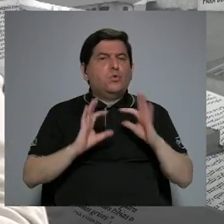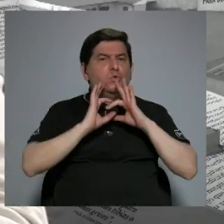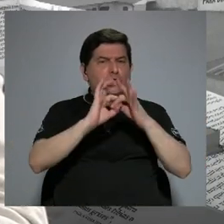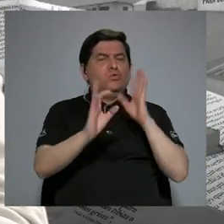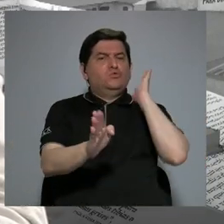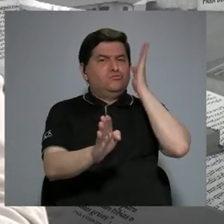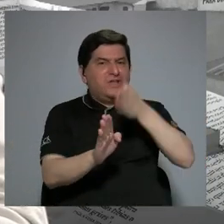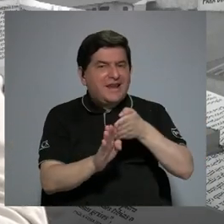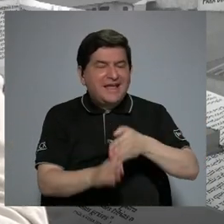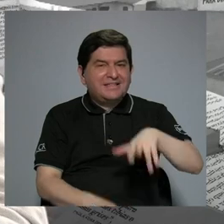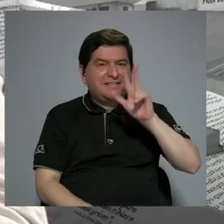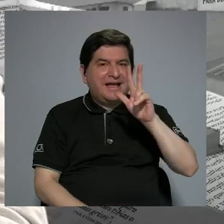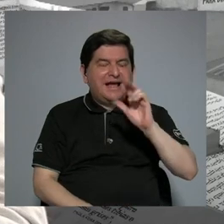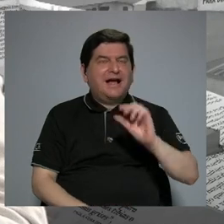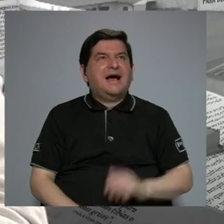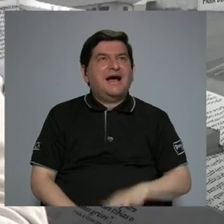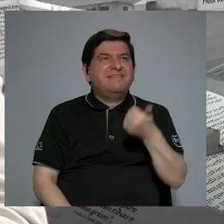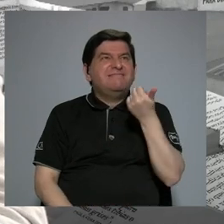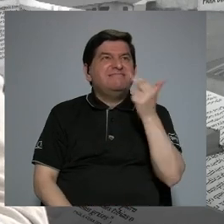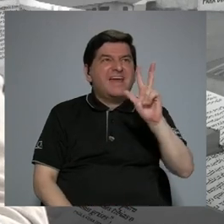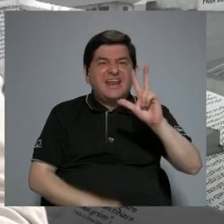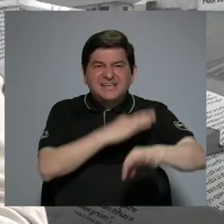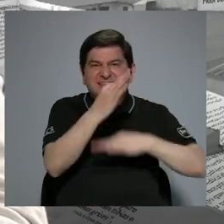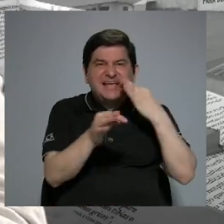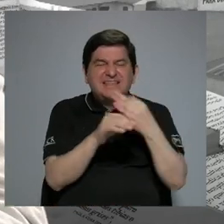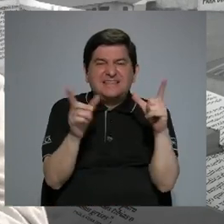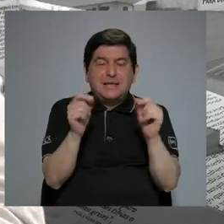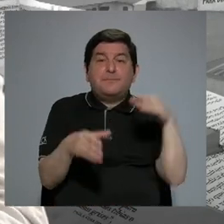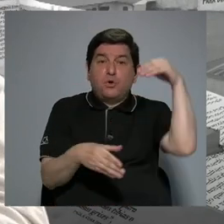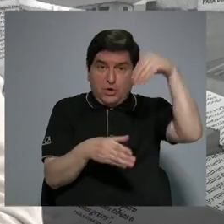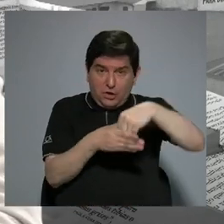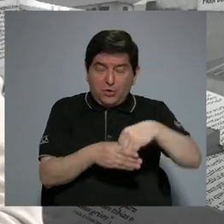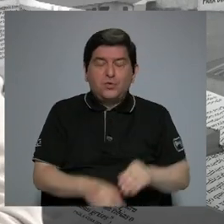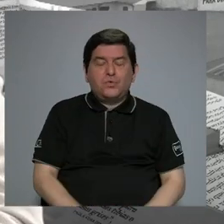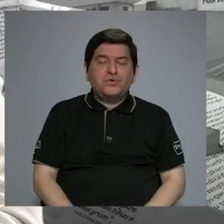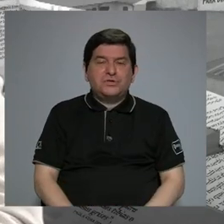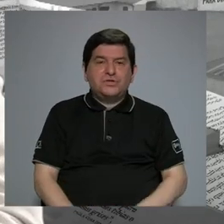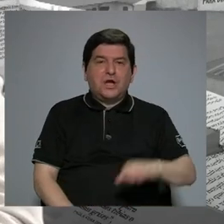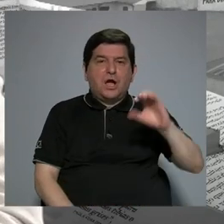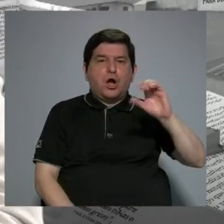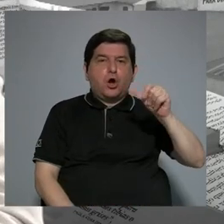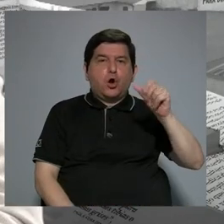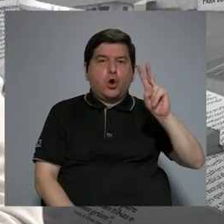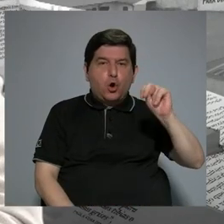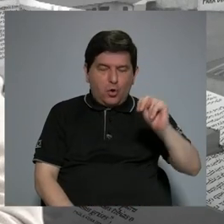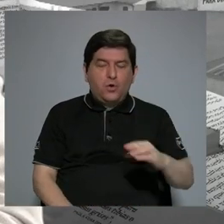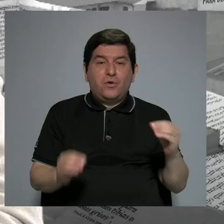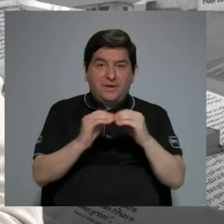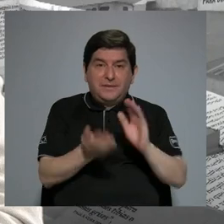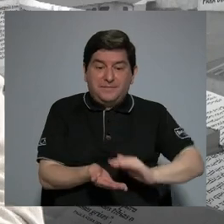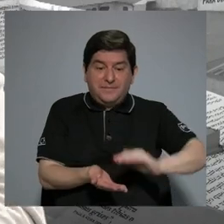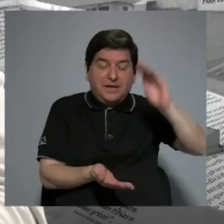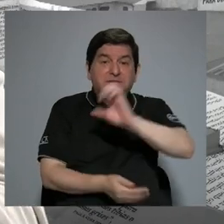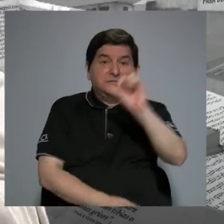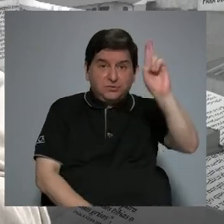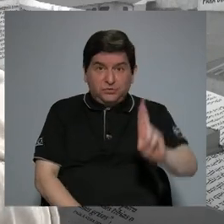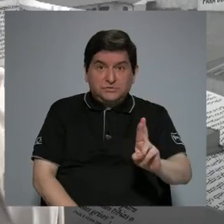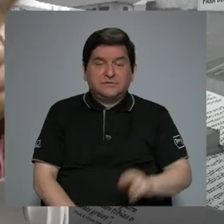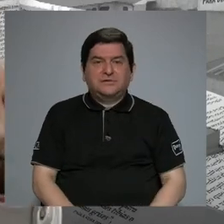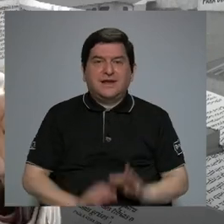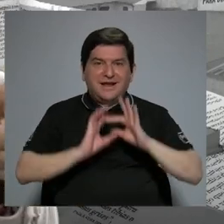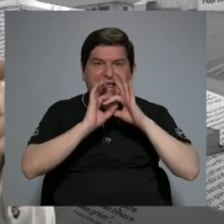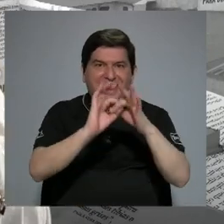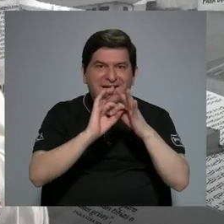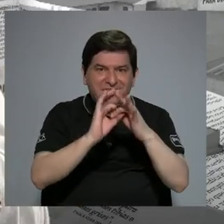asociados con al menos 13 tipos de cáncer diferentes, incluyendo cáncer colorectal, que es uno de los que más ha aumentado en Costa Rica. Entonces, la